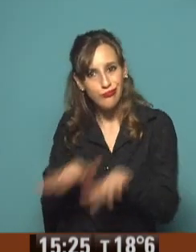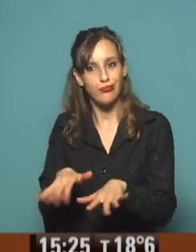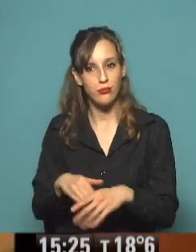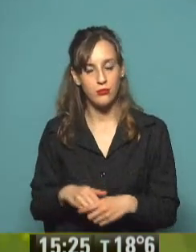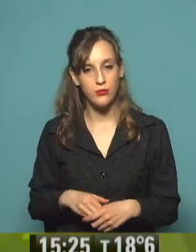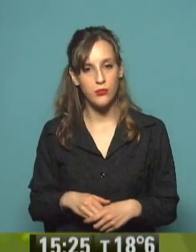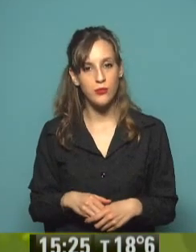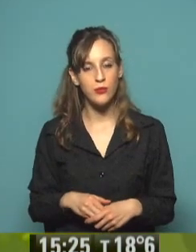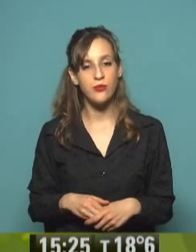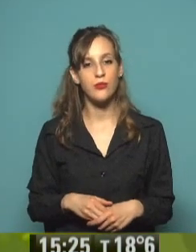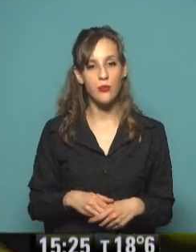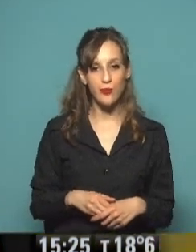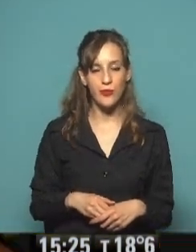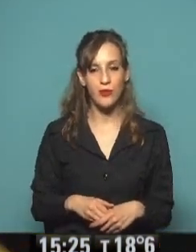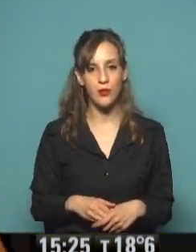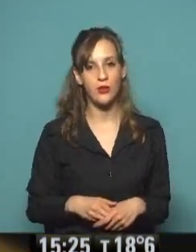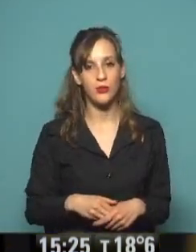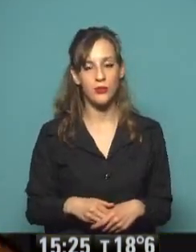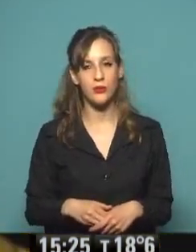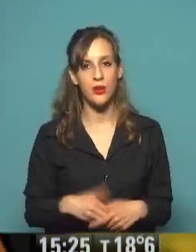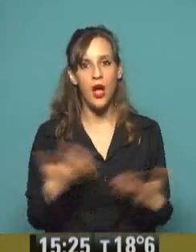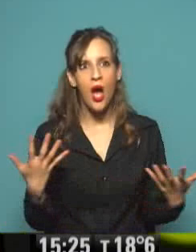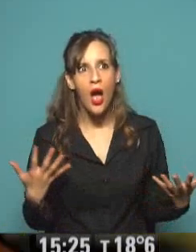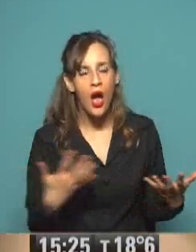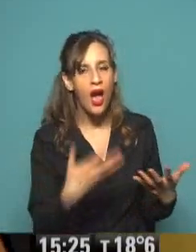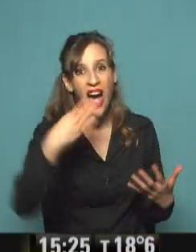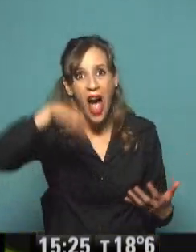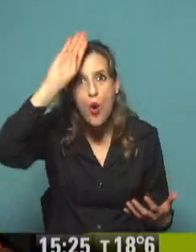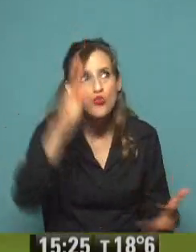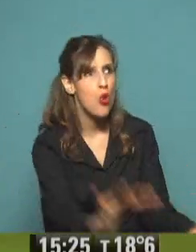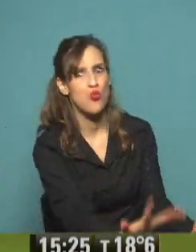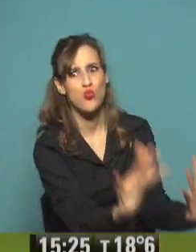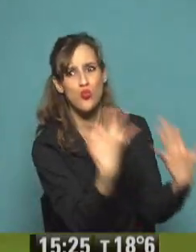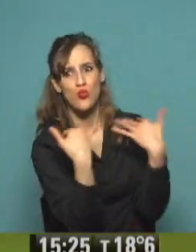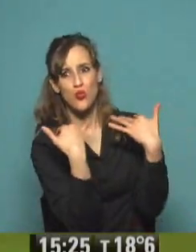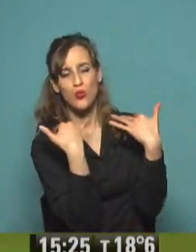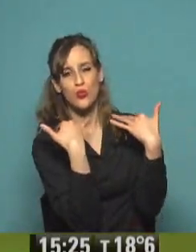gauchas! ¡No! ¡Los gauchos otra vez no!